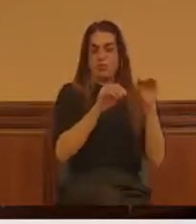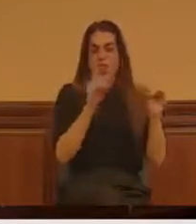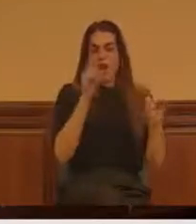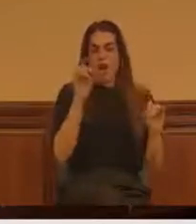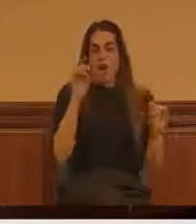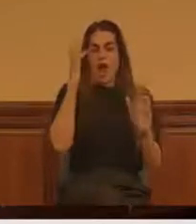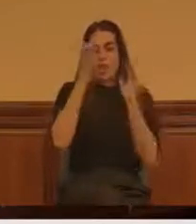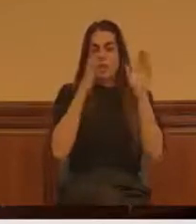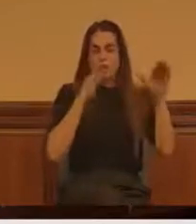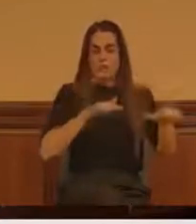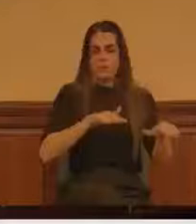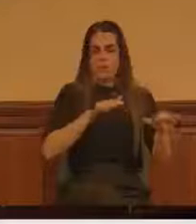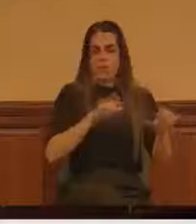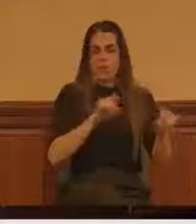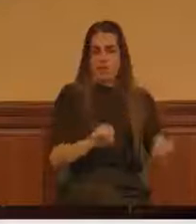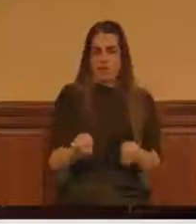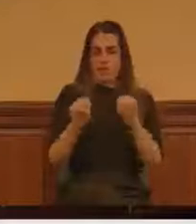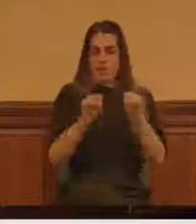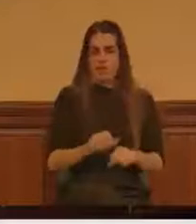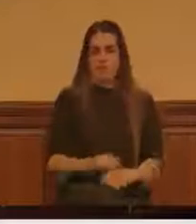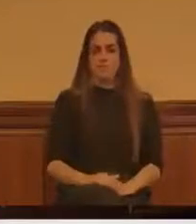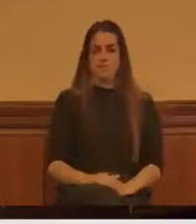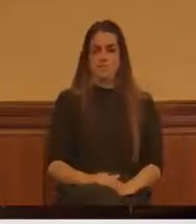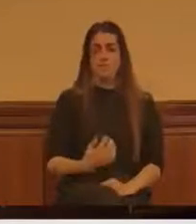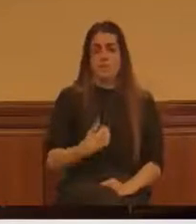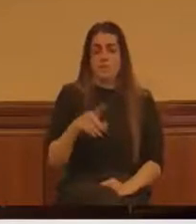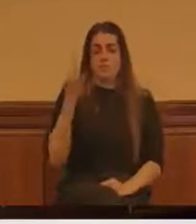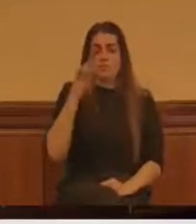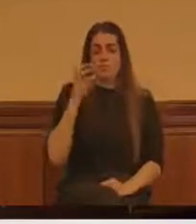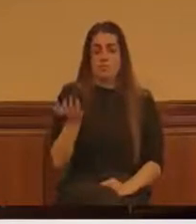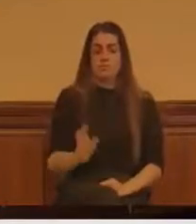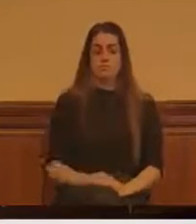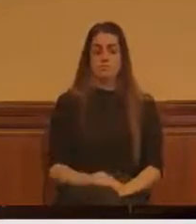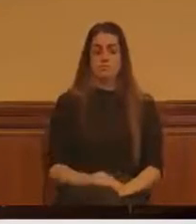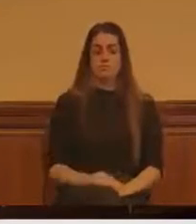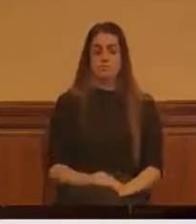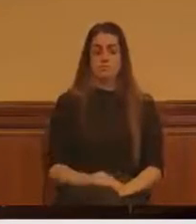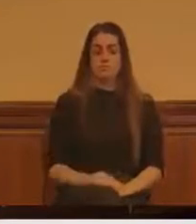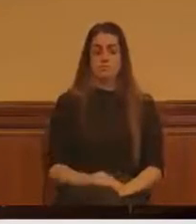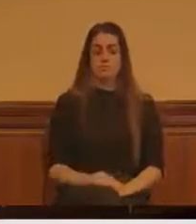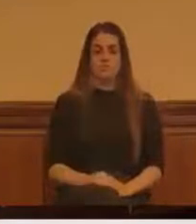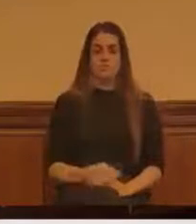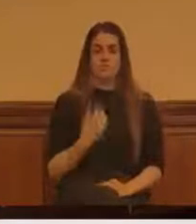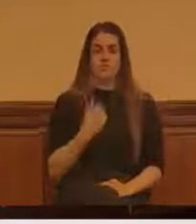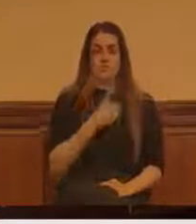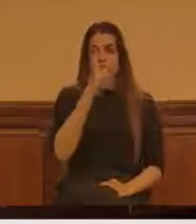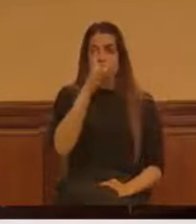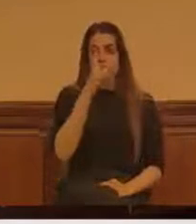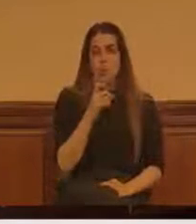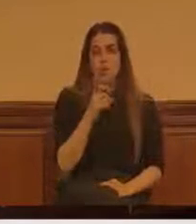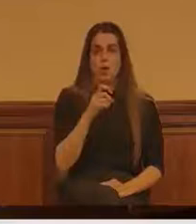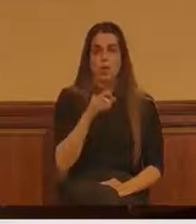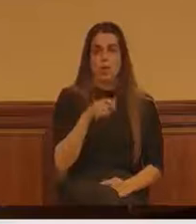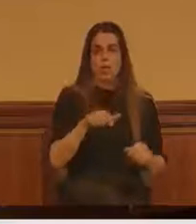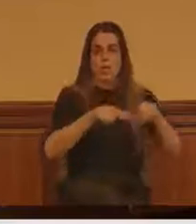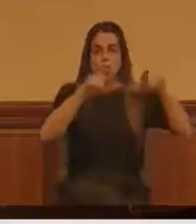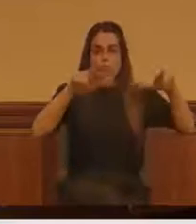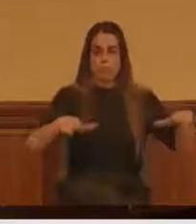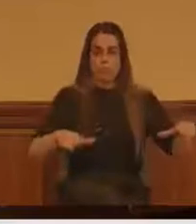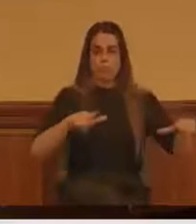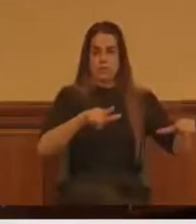Y no sé, yo recuerdo que se reservó la parcela. Yo,